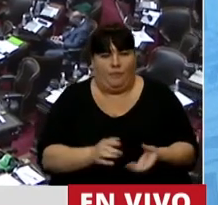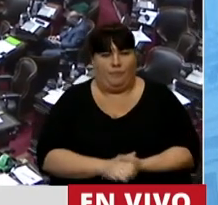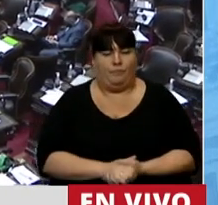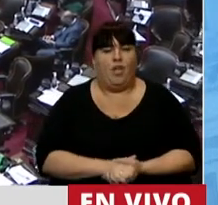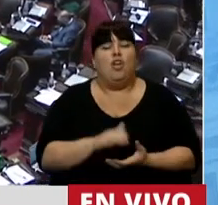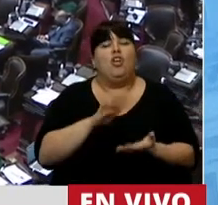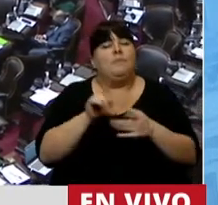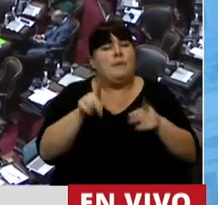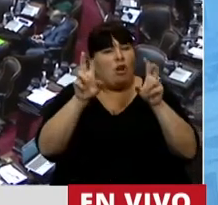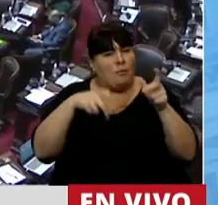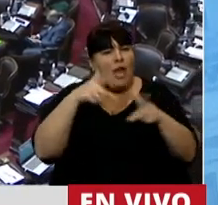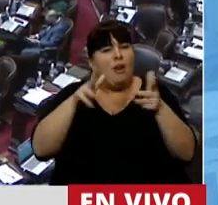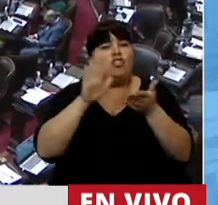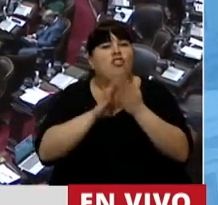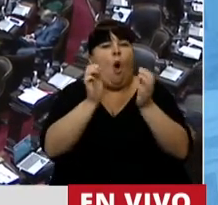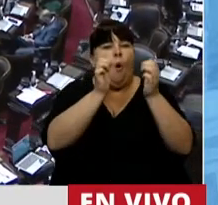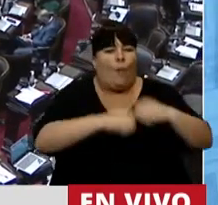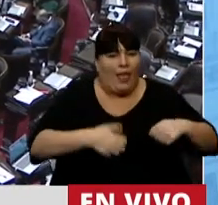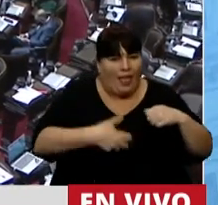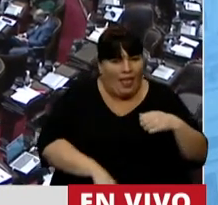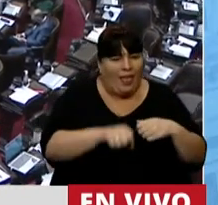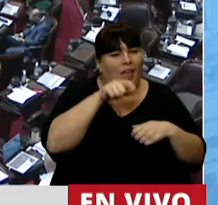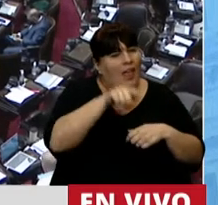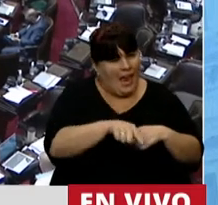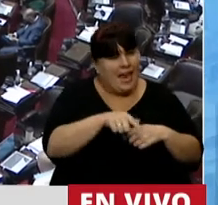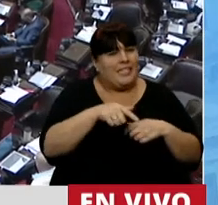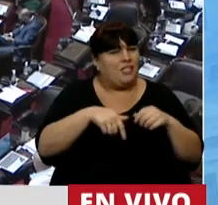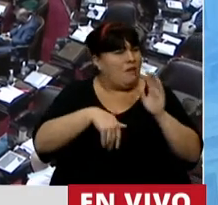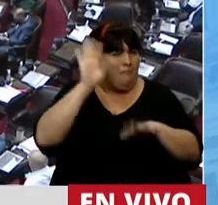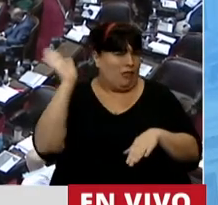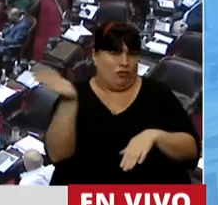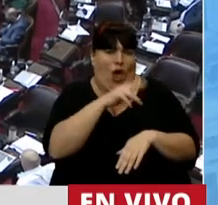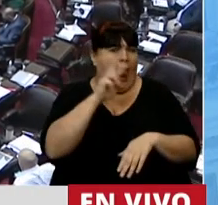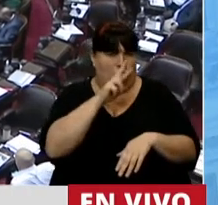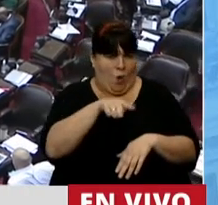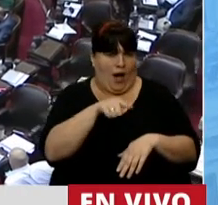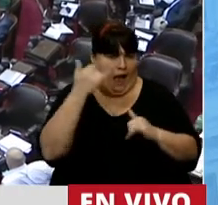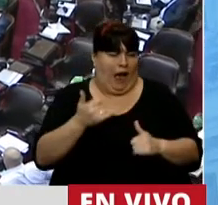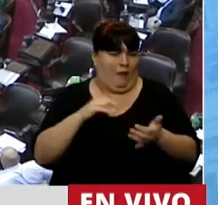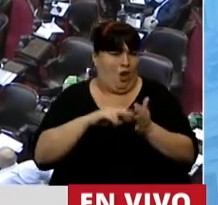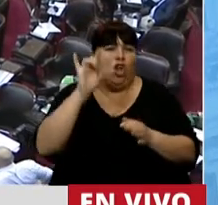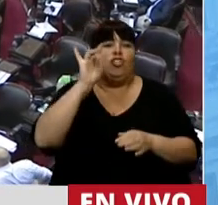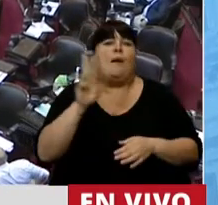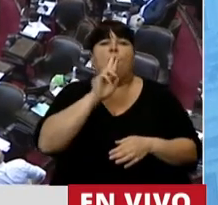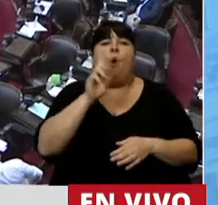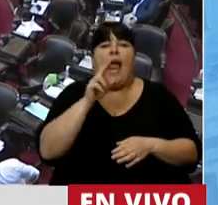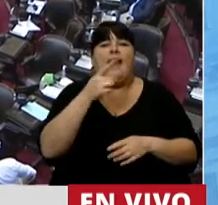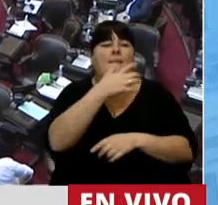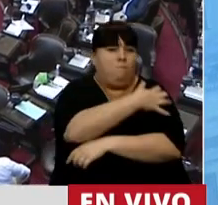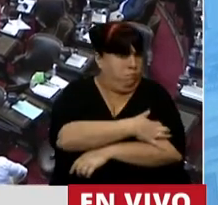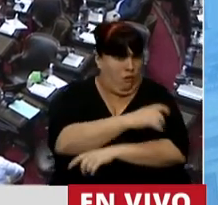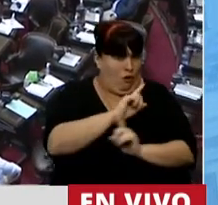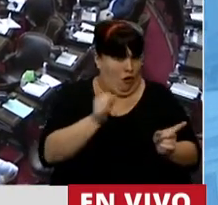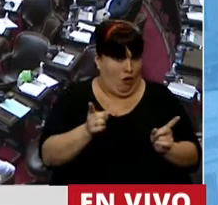Sobre el tema también quiero decir algo de esto de la clandestinidad. Es un hecho que afecta transversalmente a todas las mujeres. No solo a las mujeres de escasos recursos,